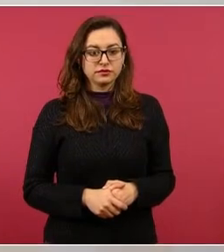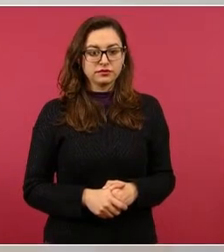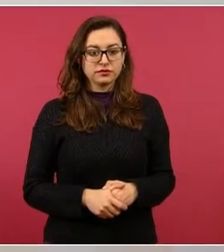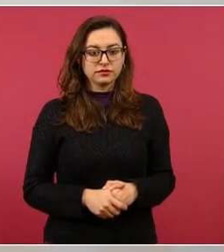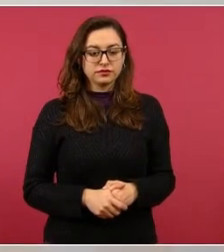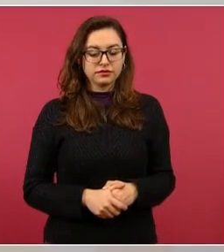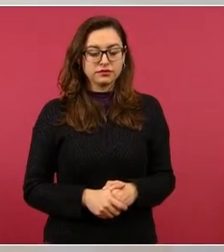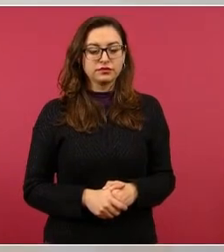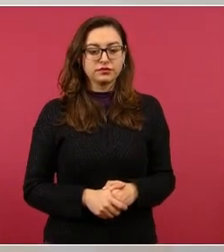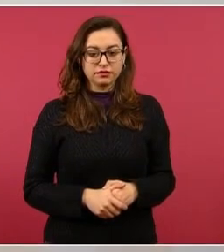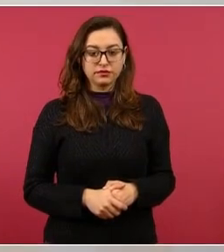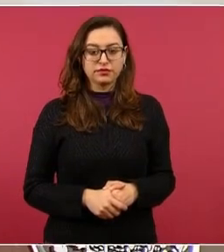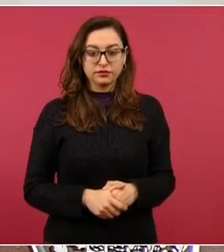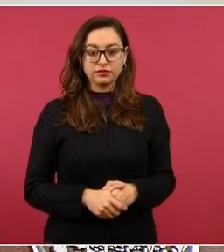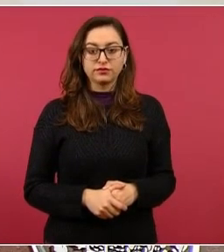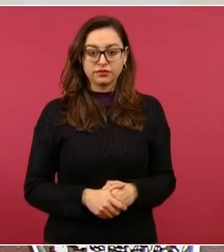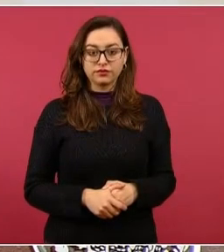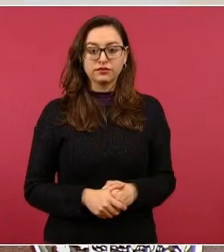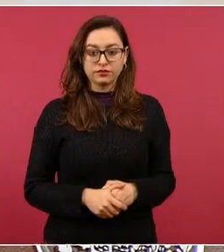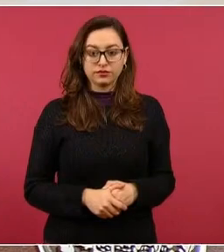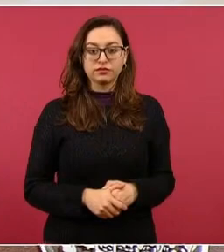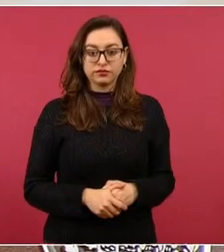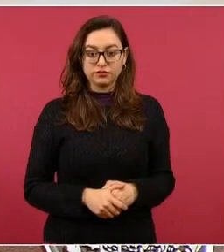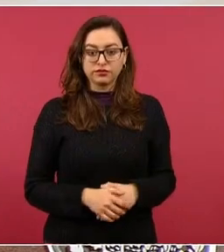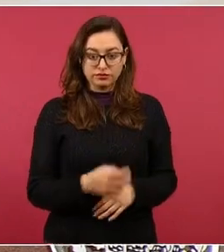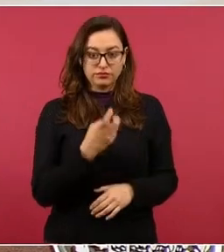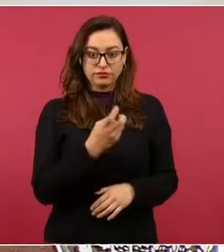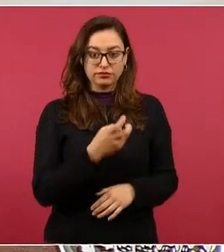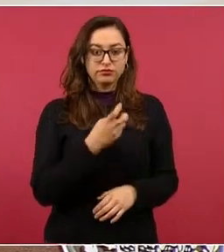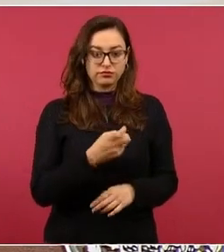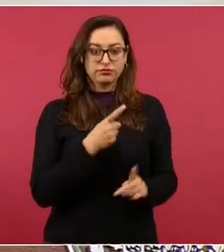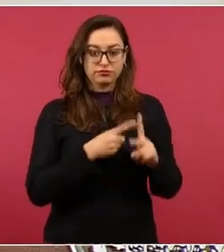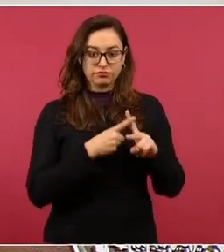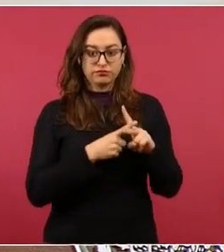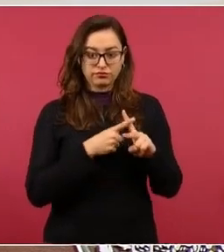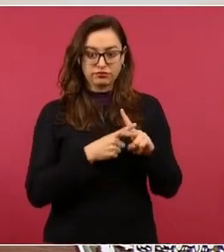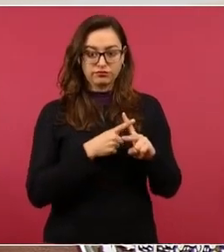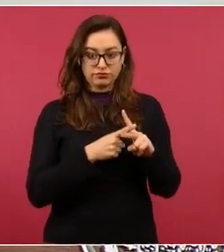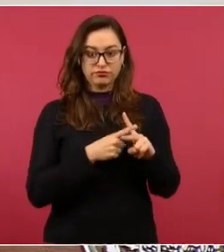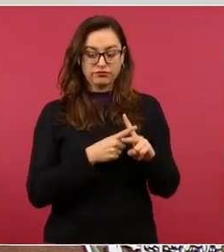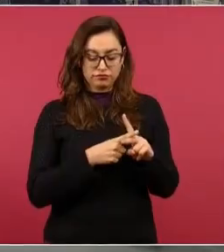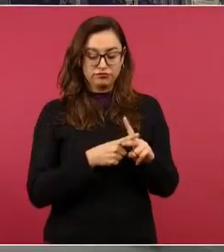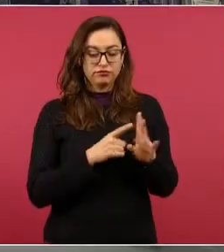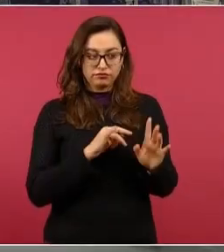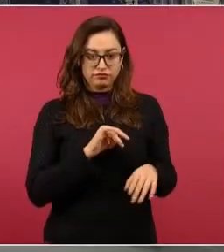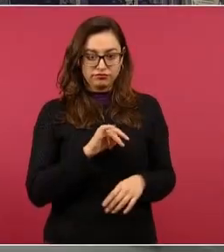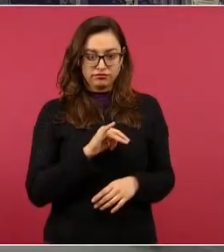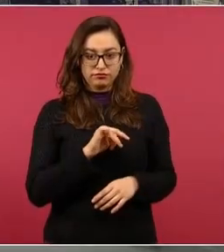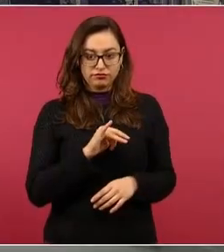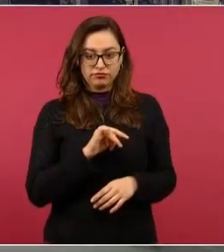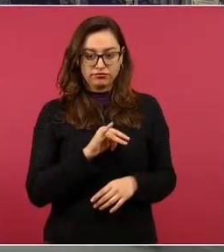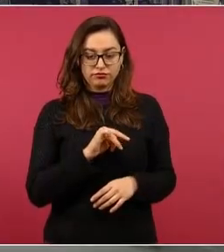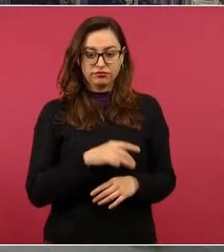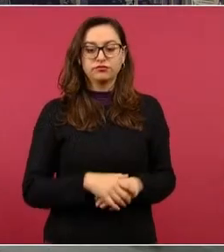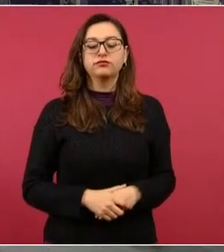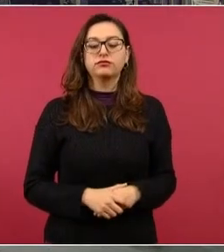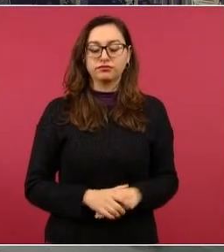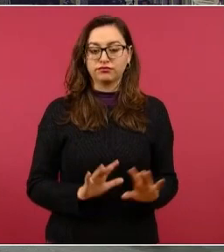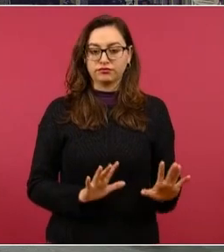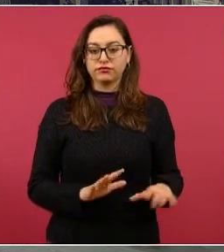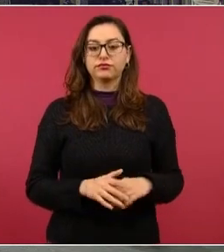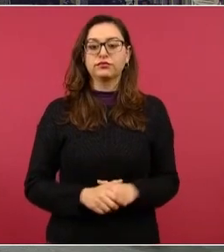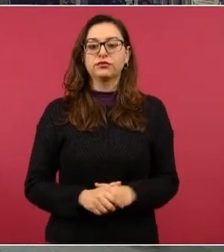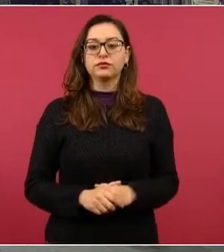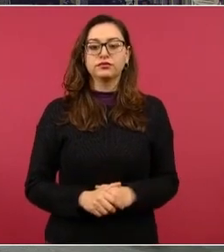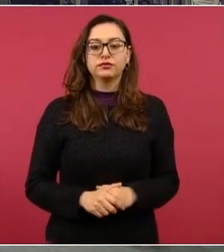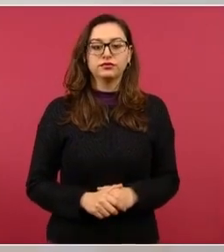Sí. Sí, así Como 650. Así es. Millones de dólares. Sí. El presupuesto nuestro